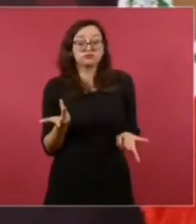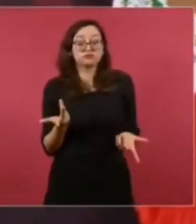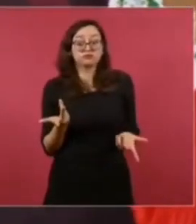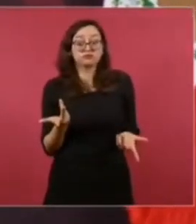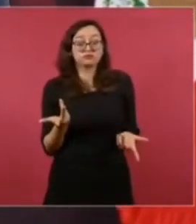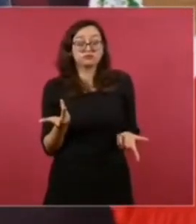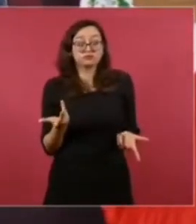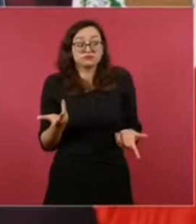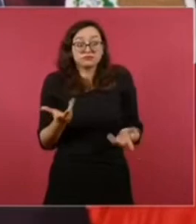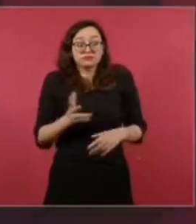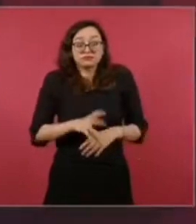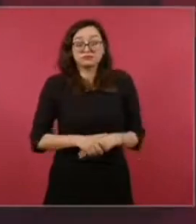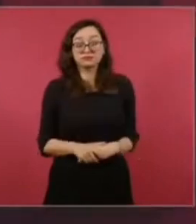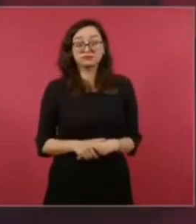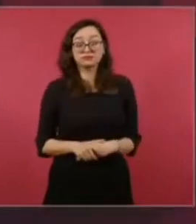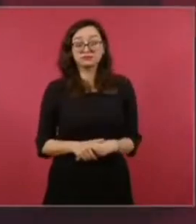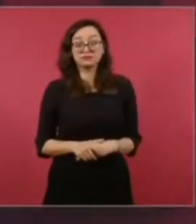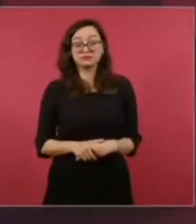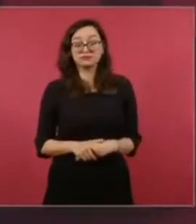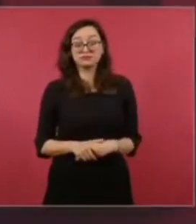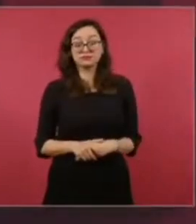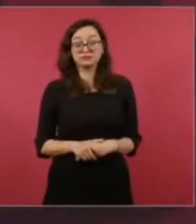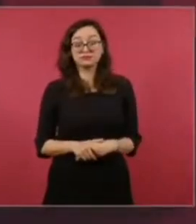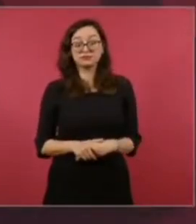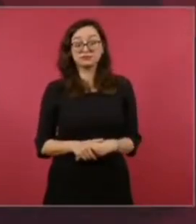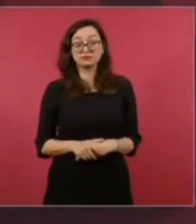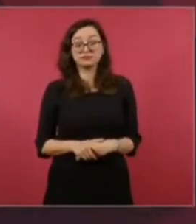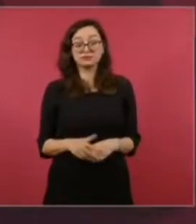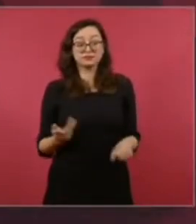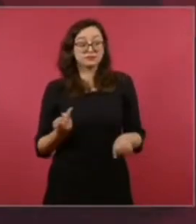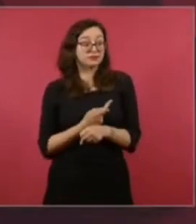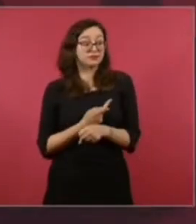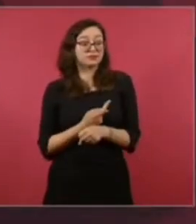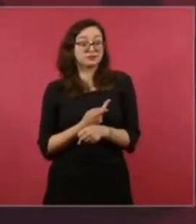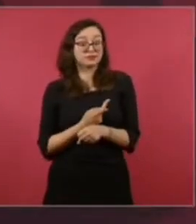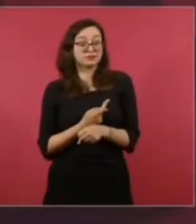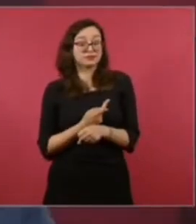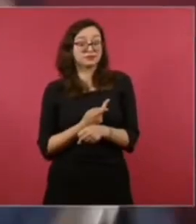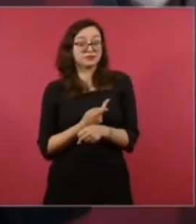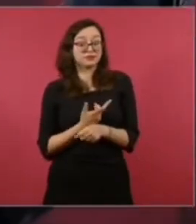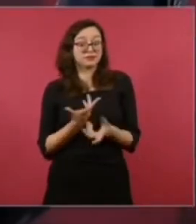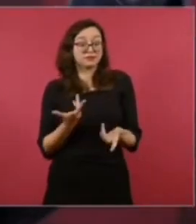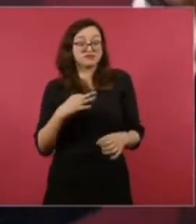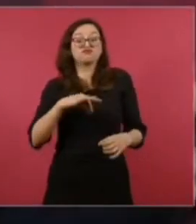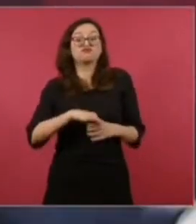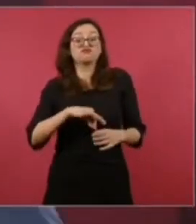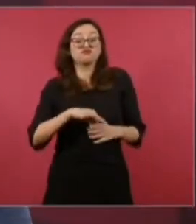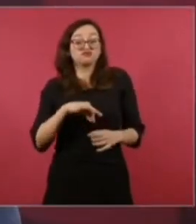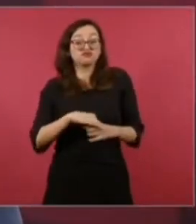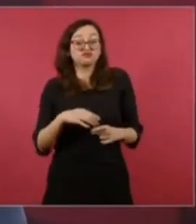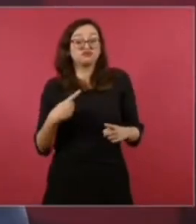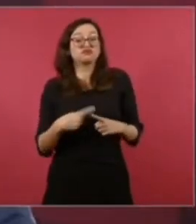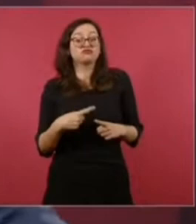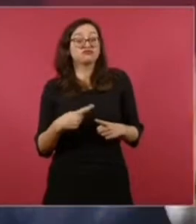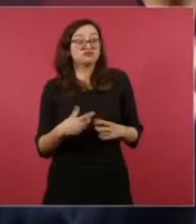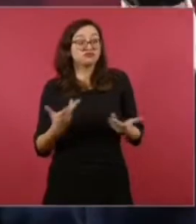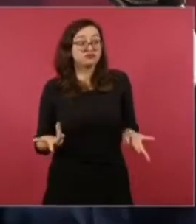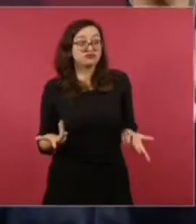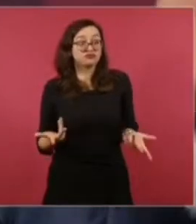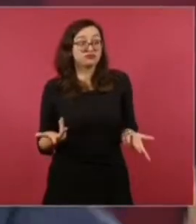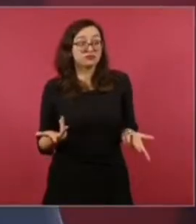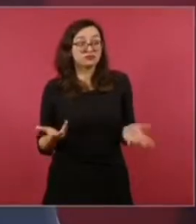nada más que sepan que el que traiciona